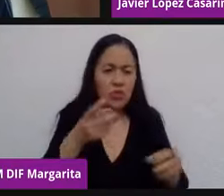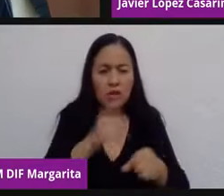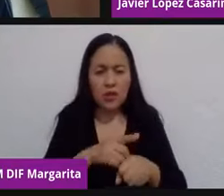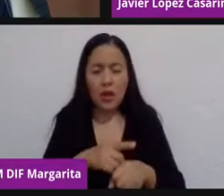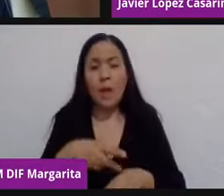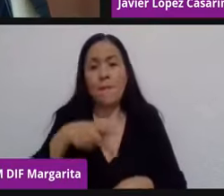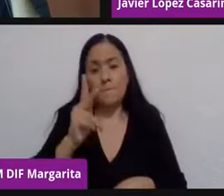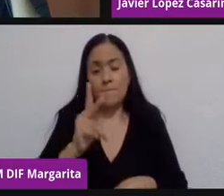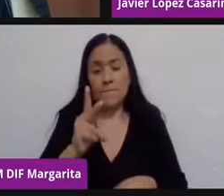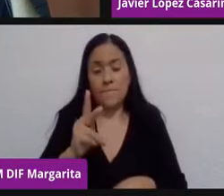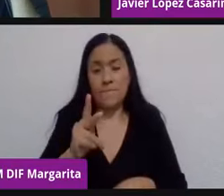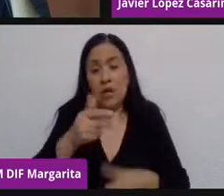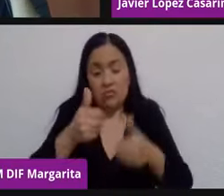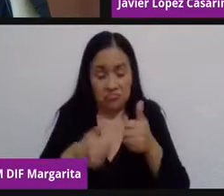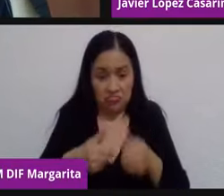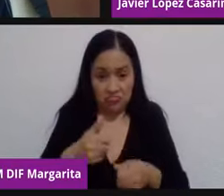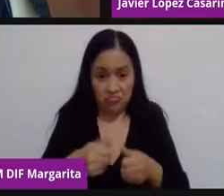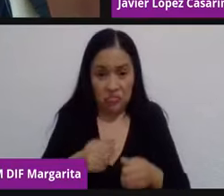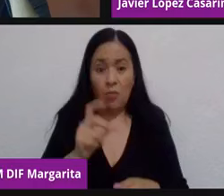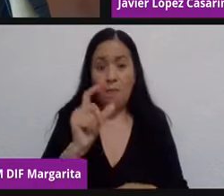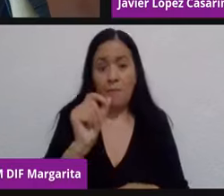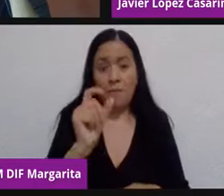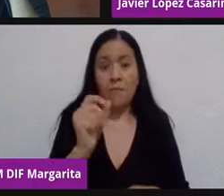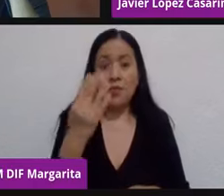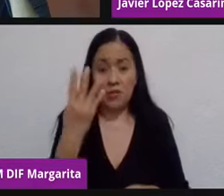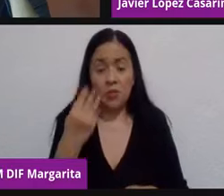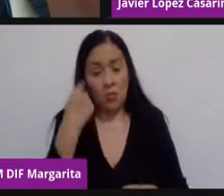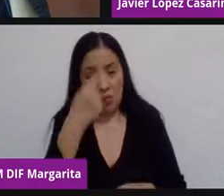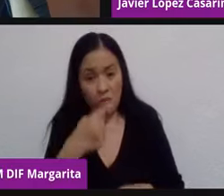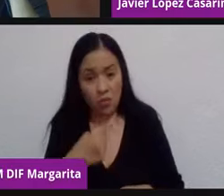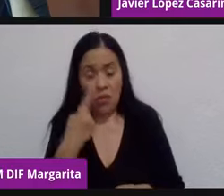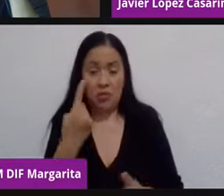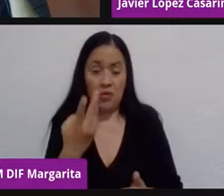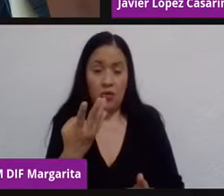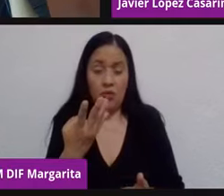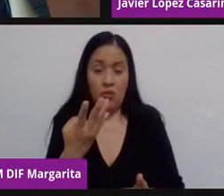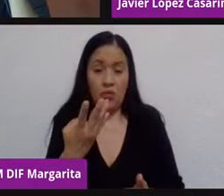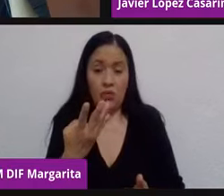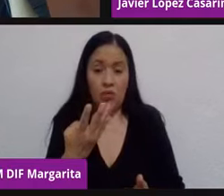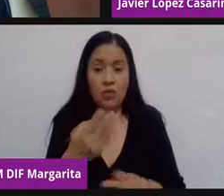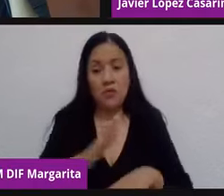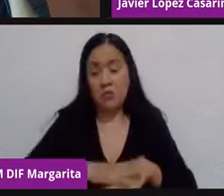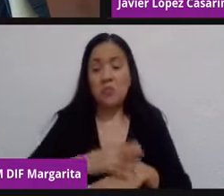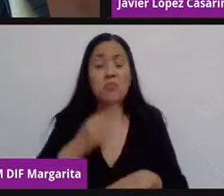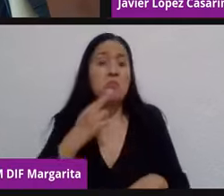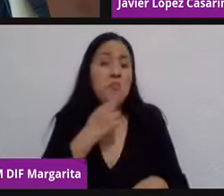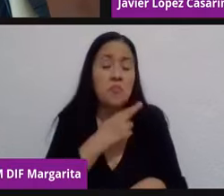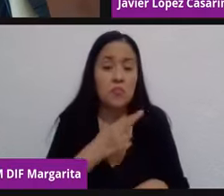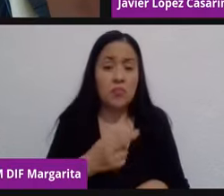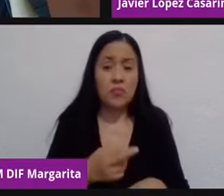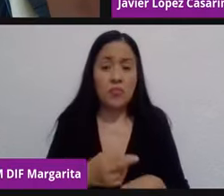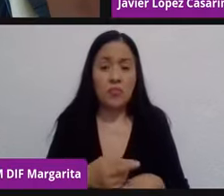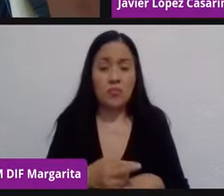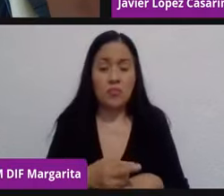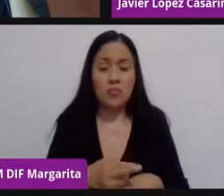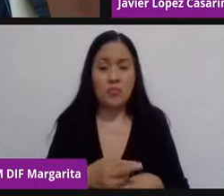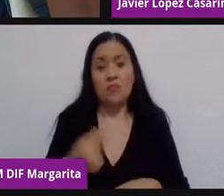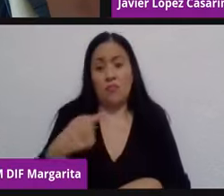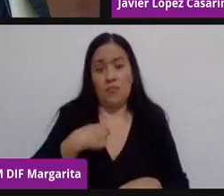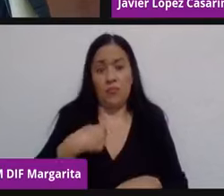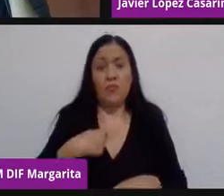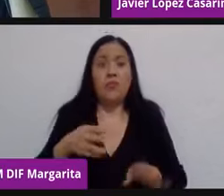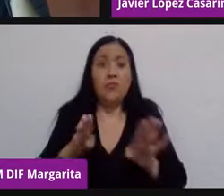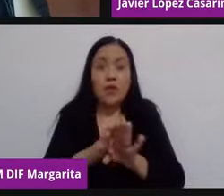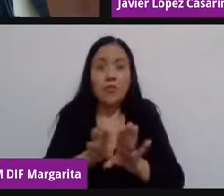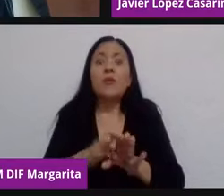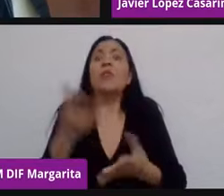a dar un canal abierto 24 horas y mucho más rápido que cualquier otro mecanismo, pues bueno, platíquenme cuáles son